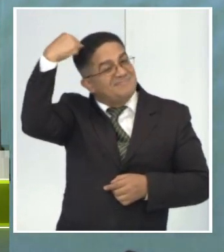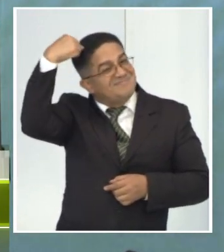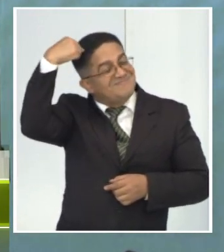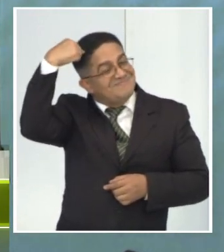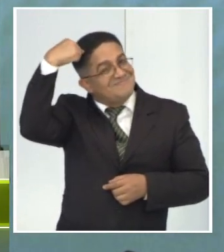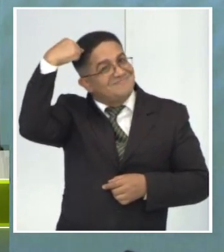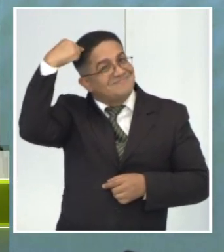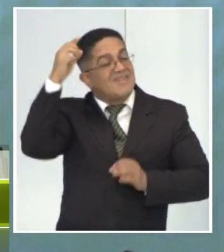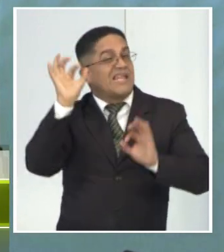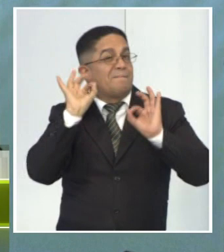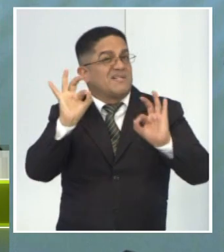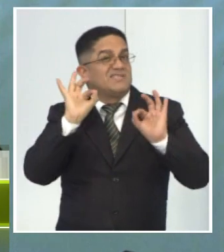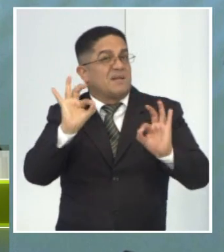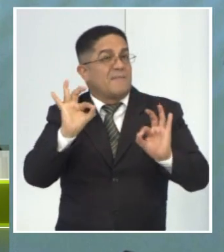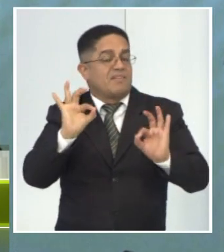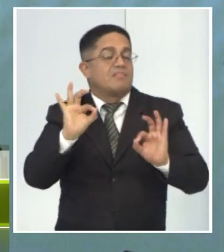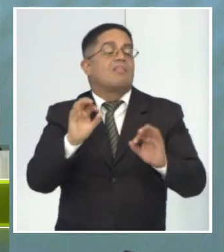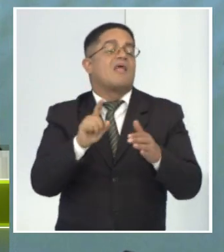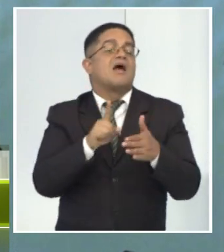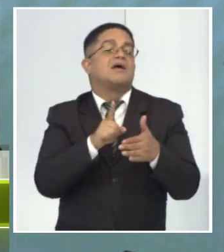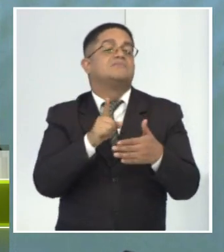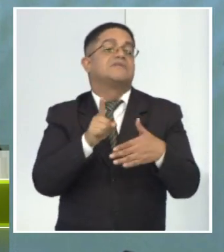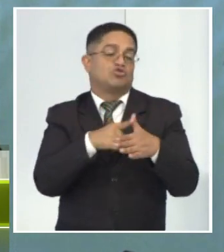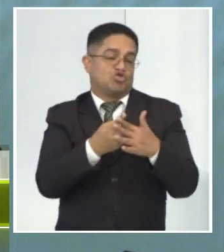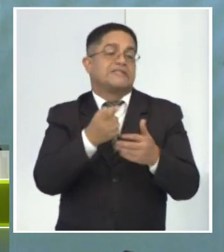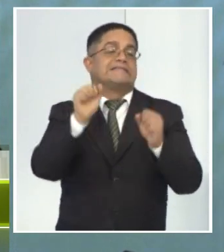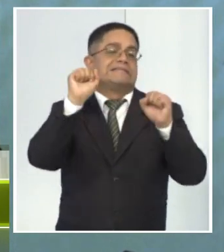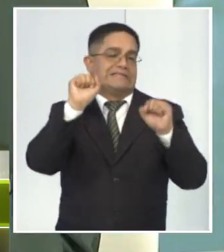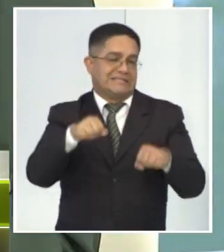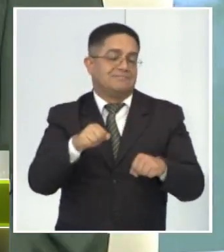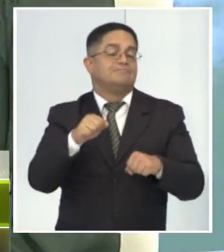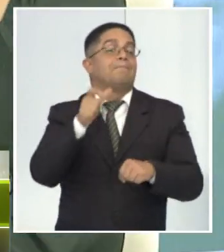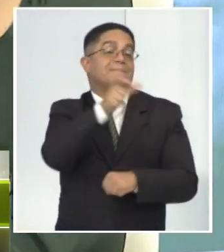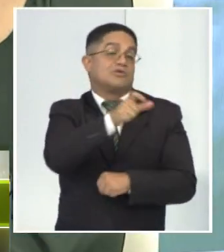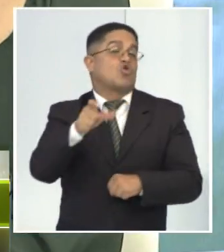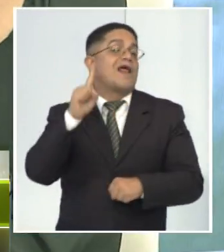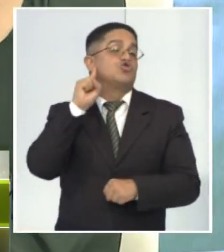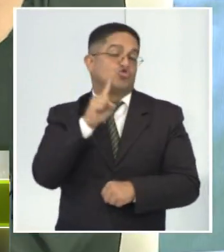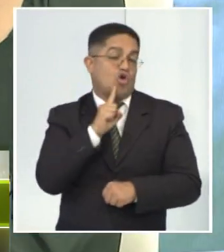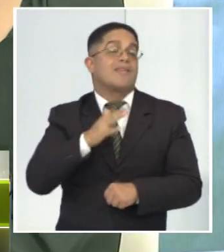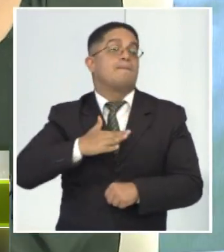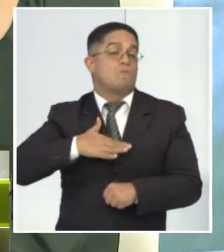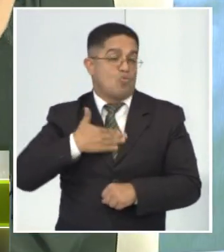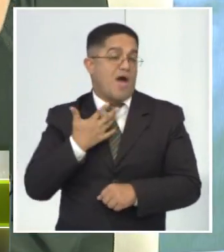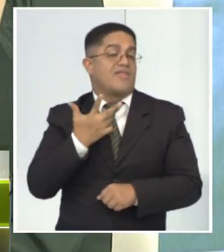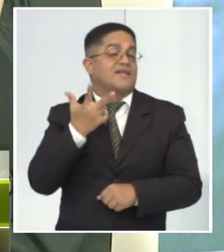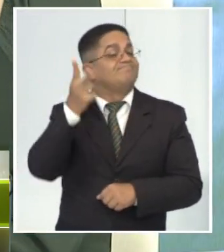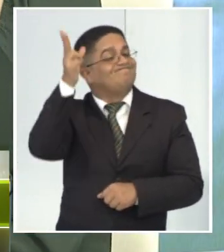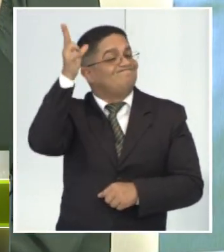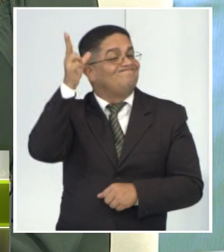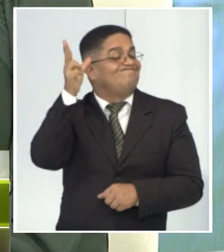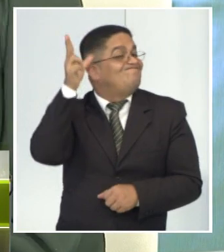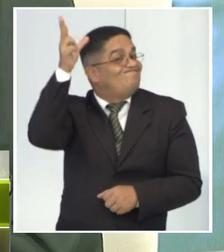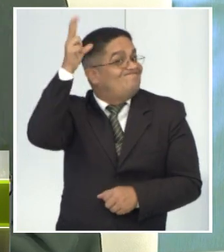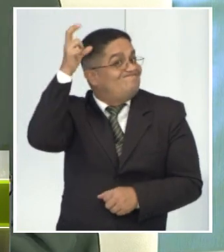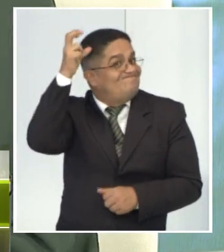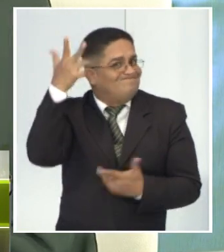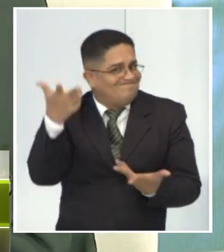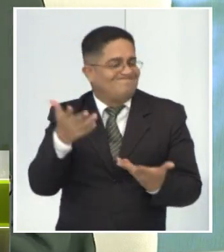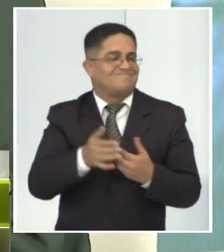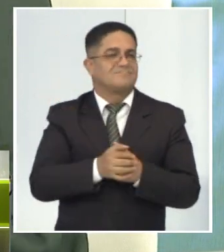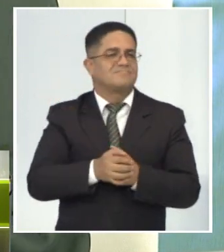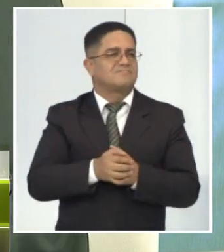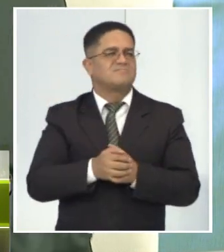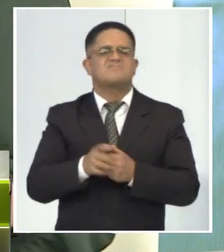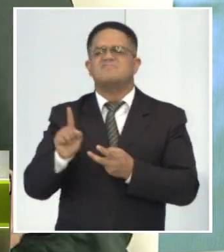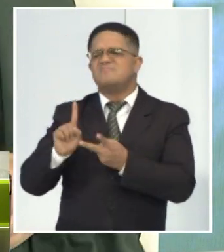específicamente. Por lo tanto, sí puede pasar. Guau. Y el abordaje, doctor. Esto, ¿cómo hacen para